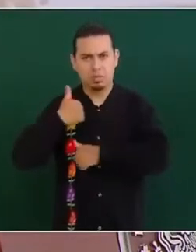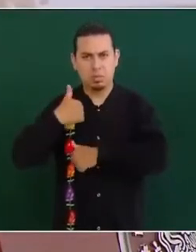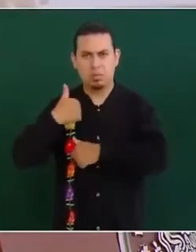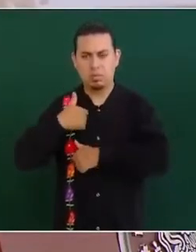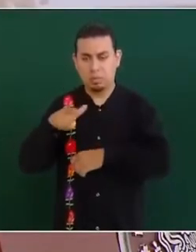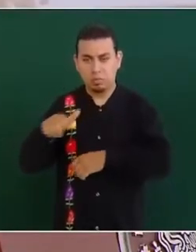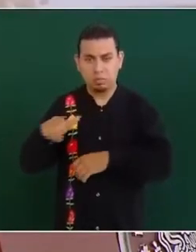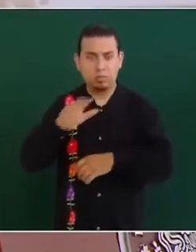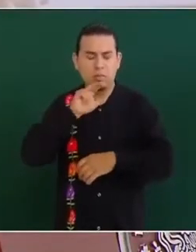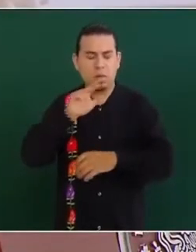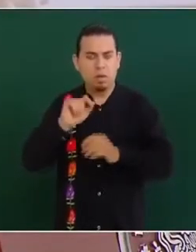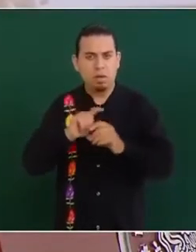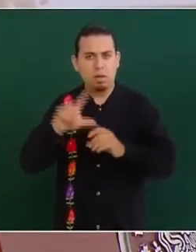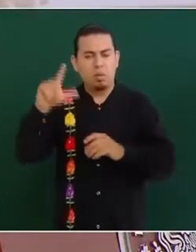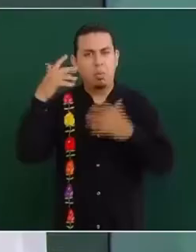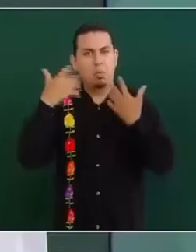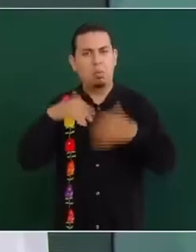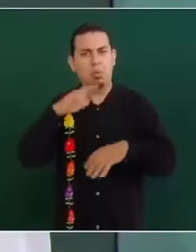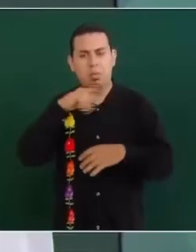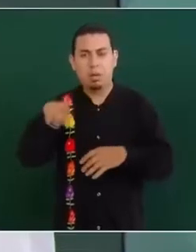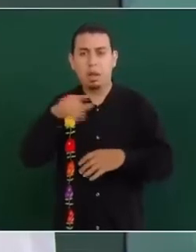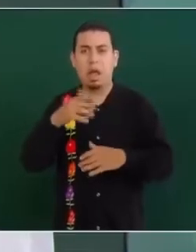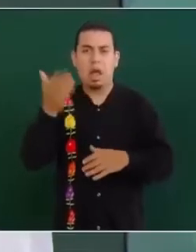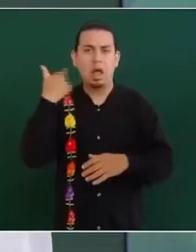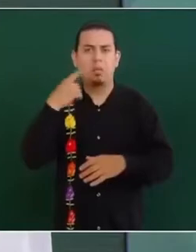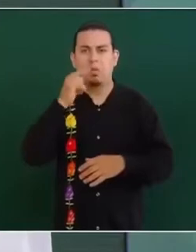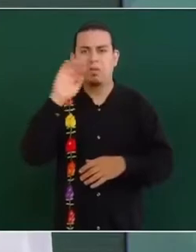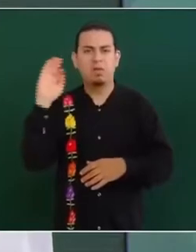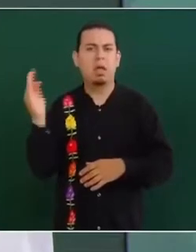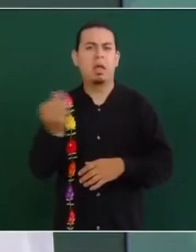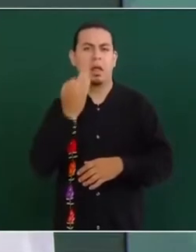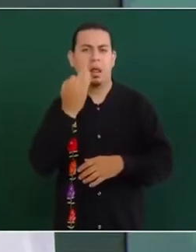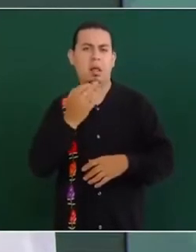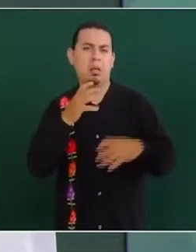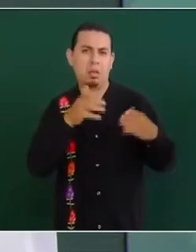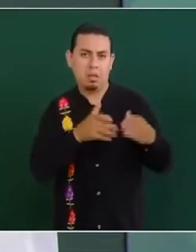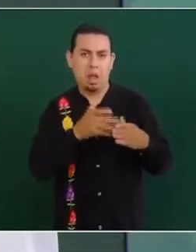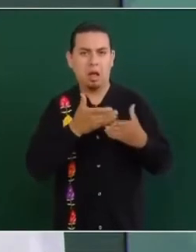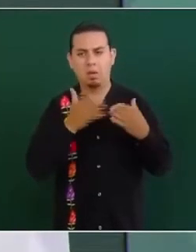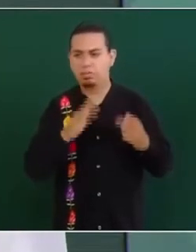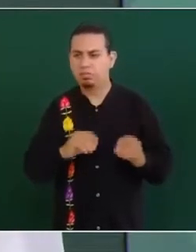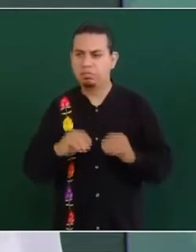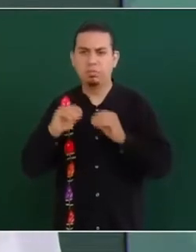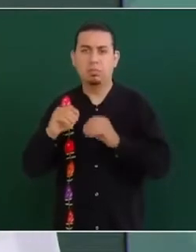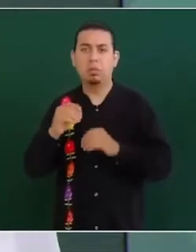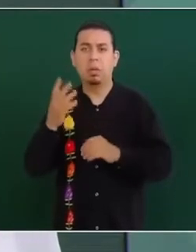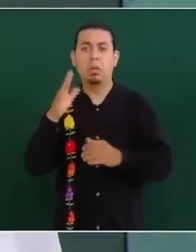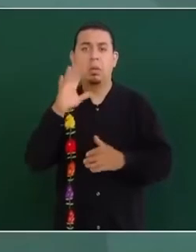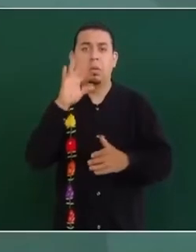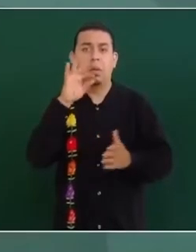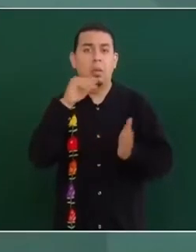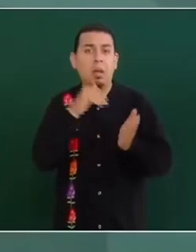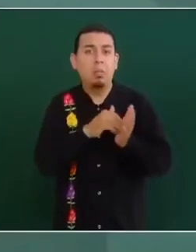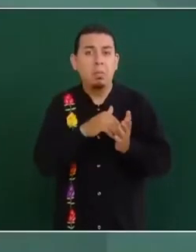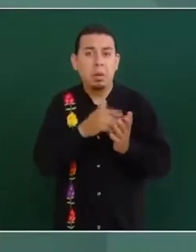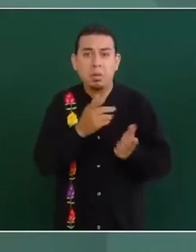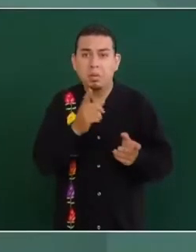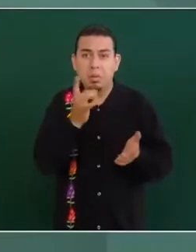su mejor momento la Policía Federal llegó a tener 40 mil